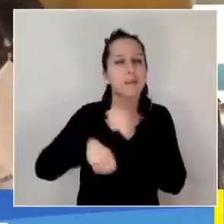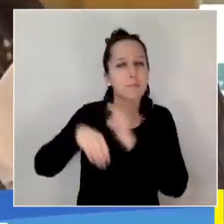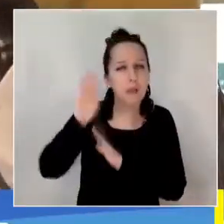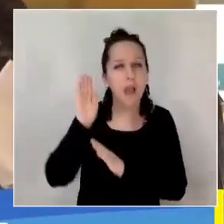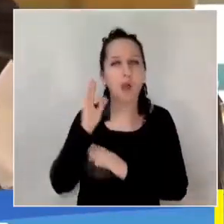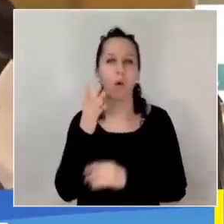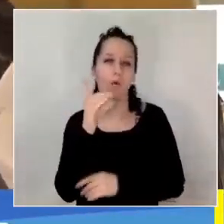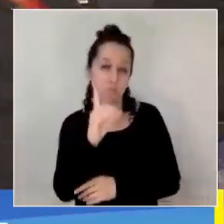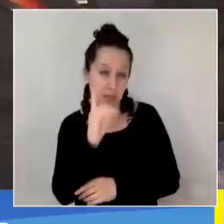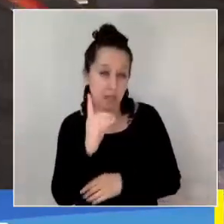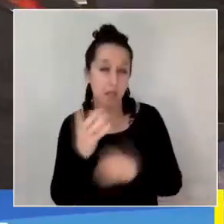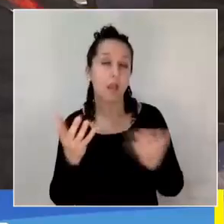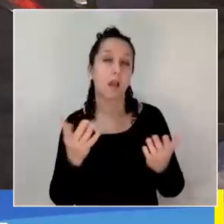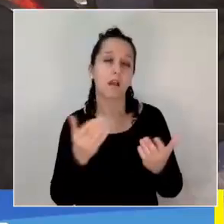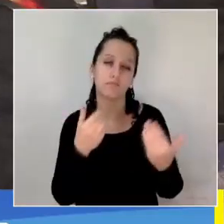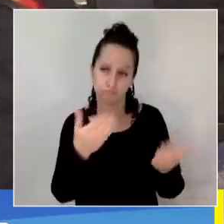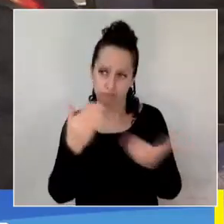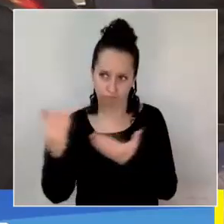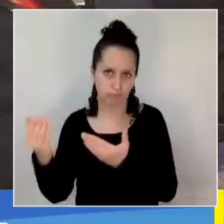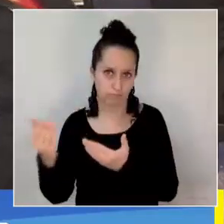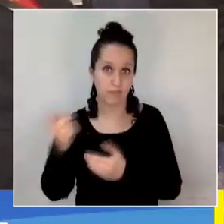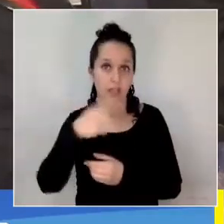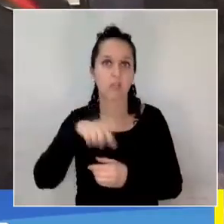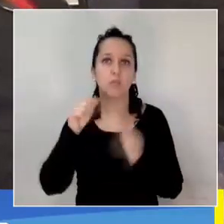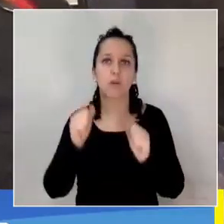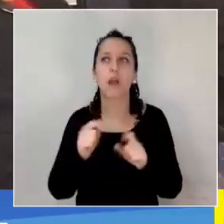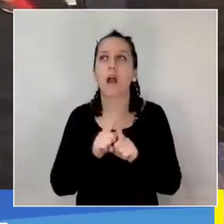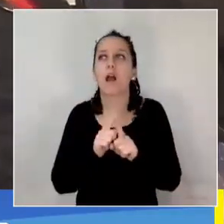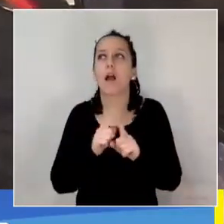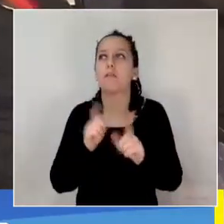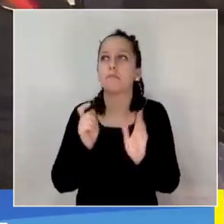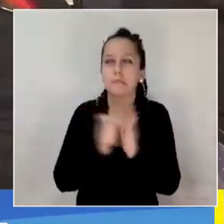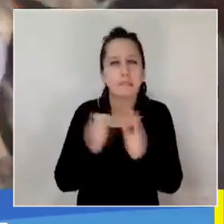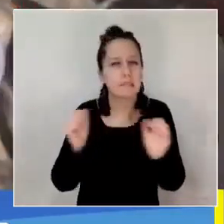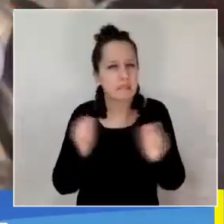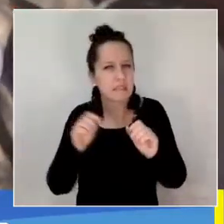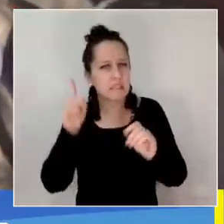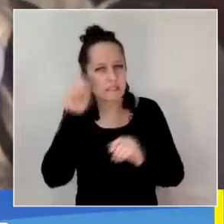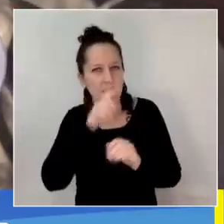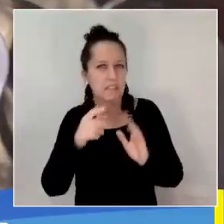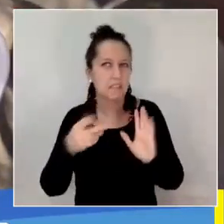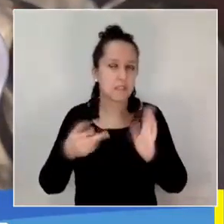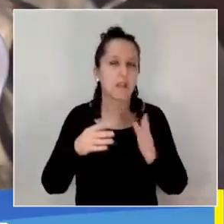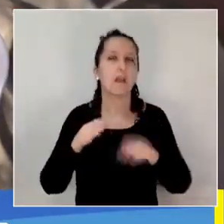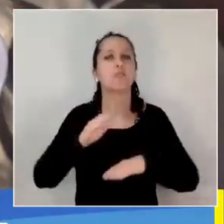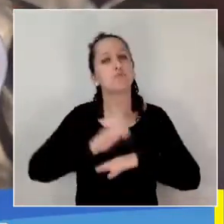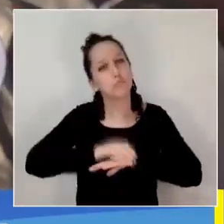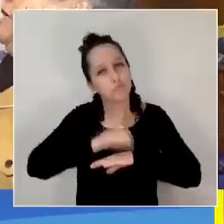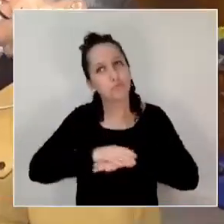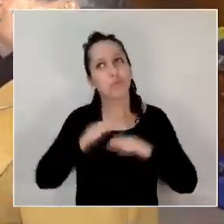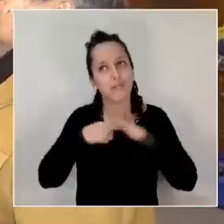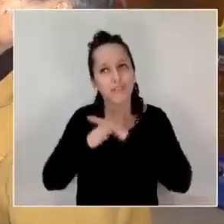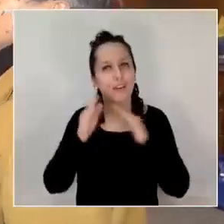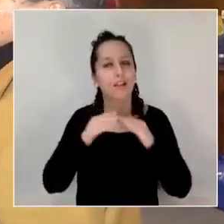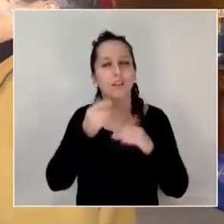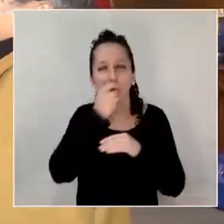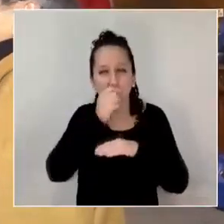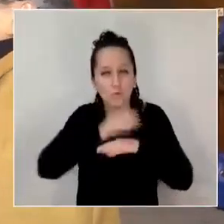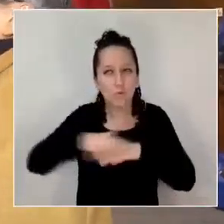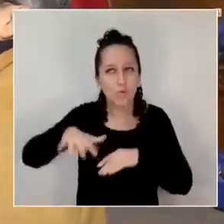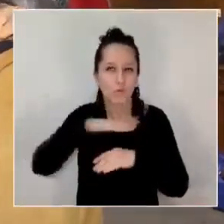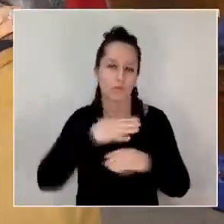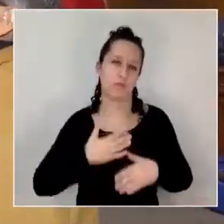condición de discapacidad, para que de esta forma se puedan resolver situaciones de vulnerabilidad y otorgar calidez en sus hogares, y un mayor